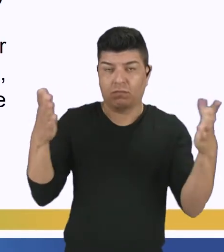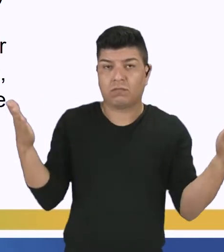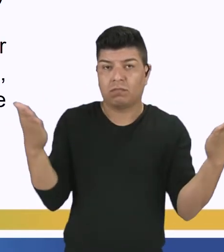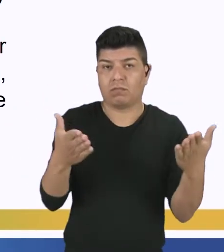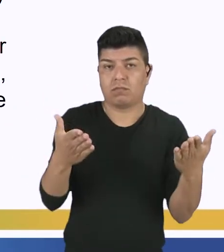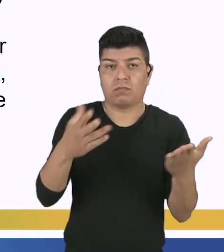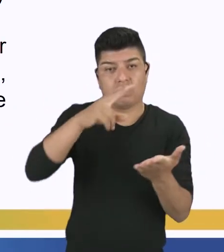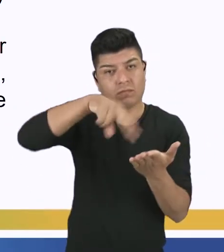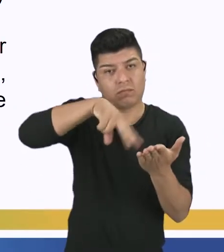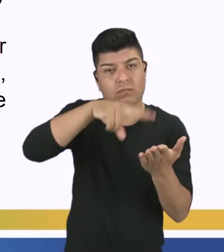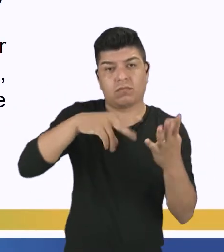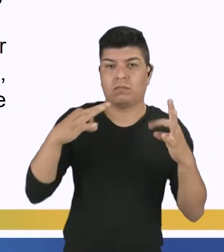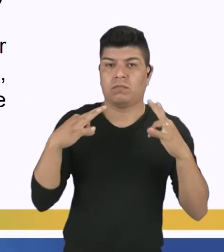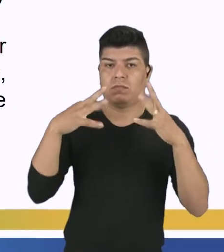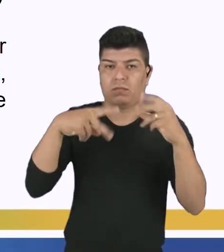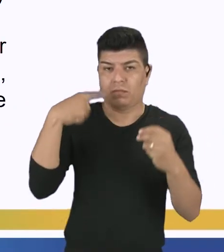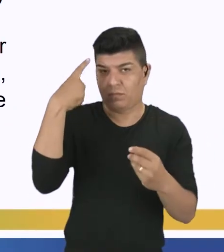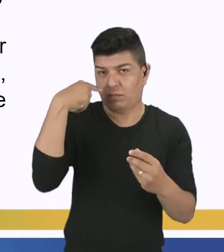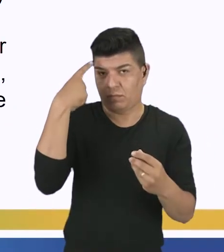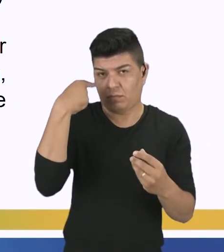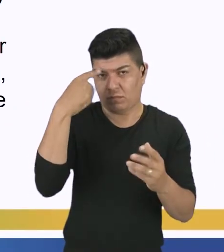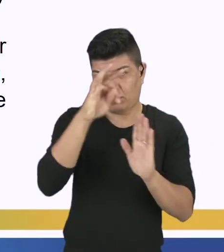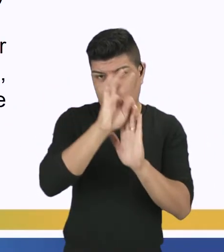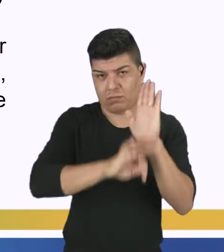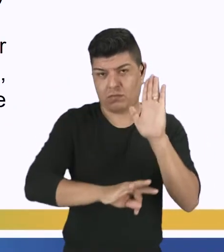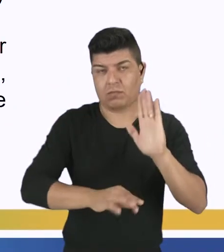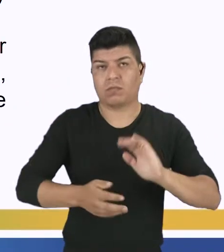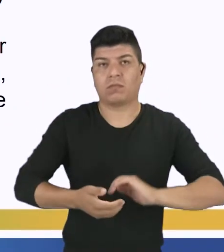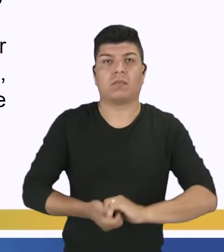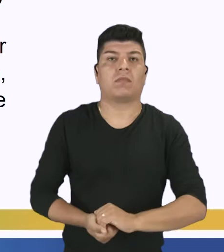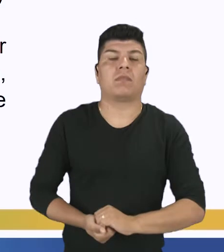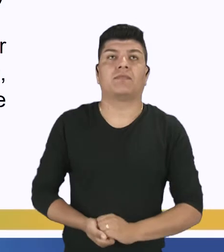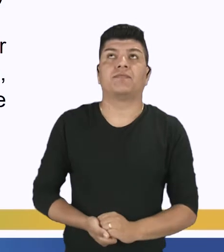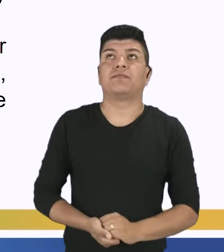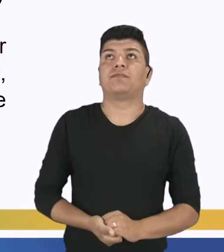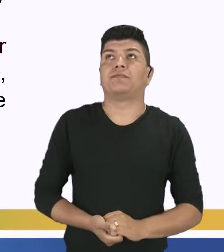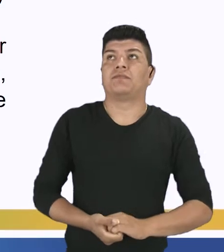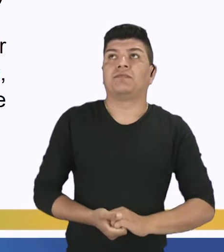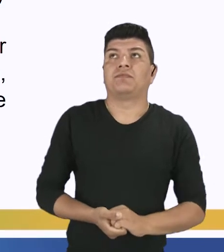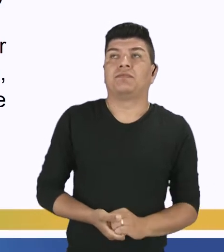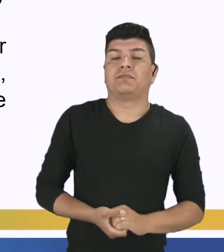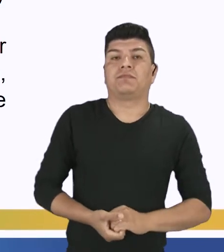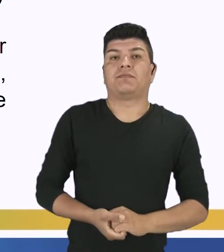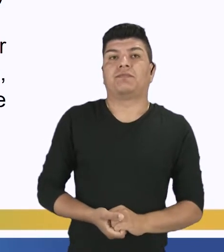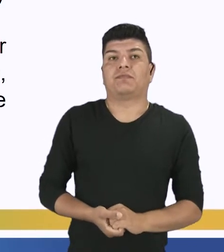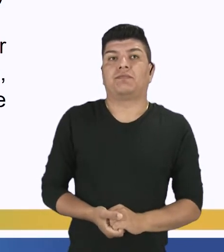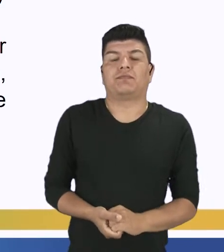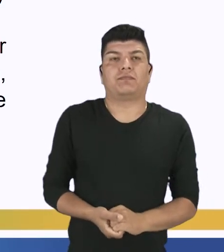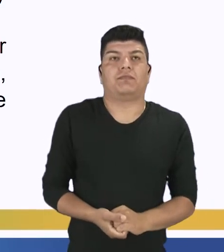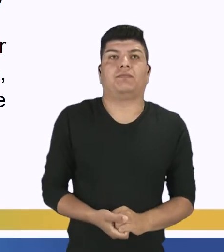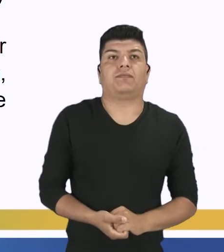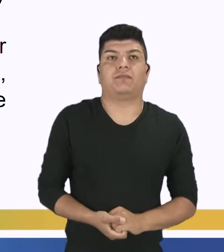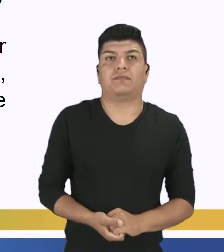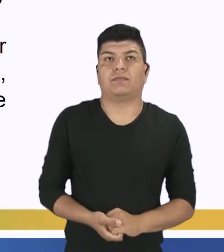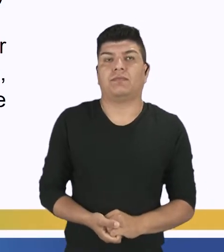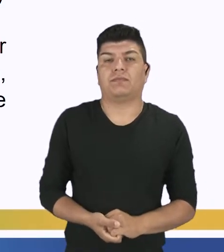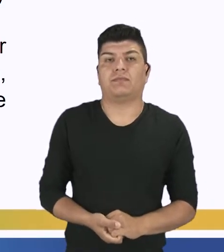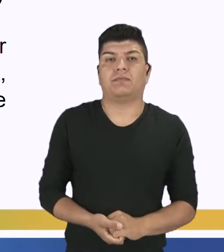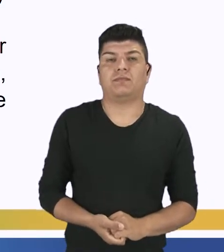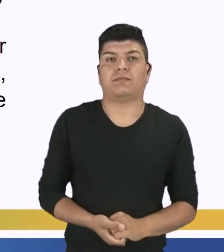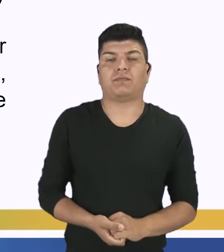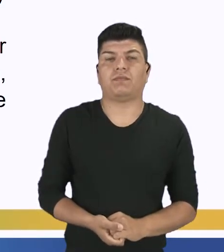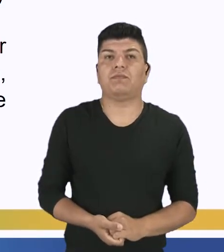columna se debería estructurar de la siguiente manera. En el primer párrafo, el texto se deberá